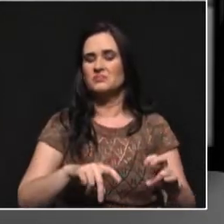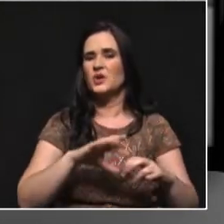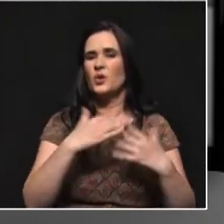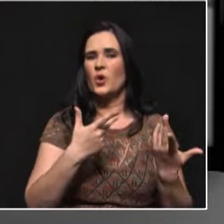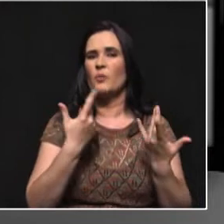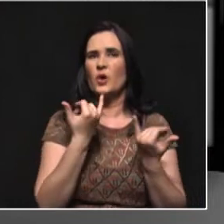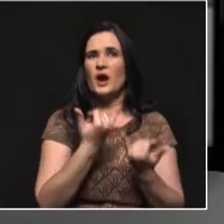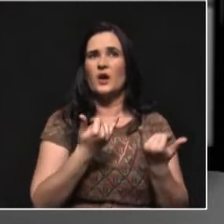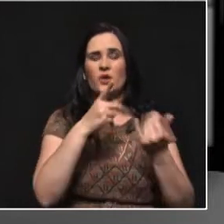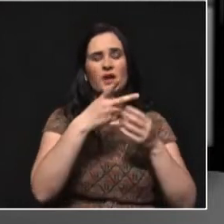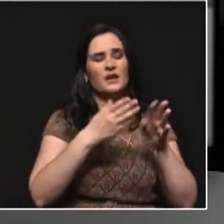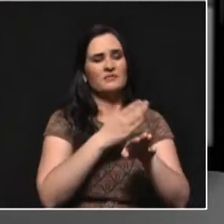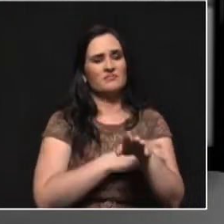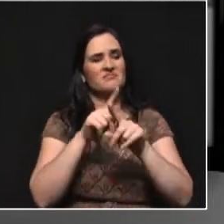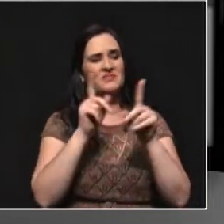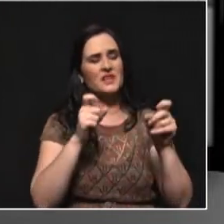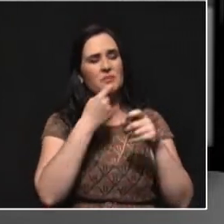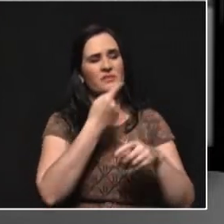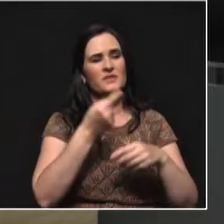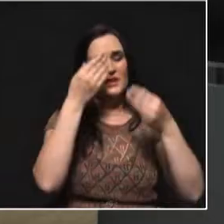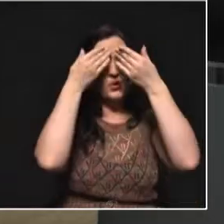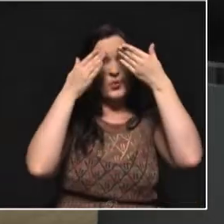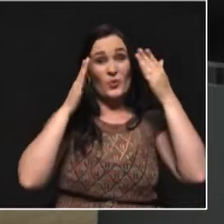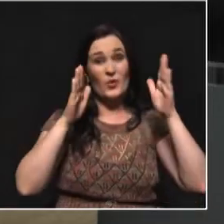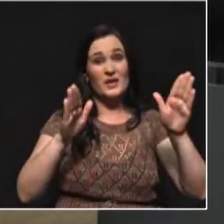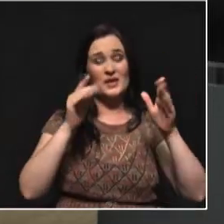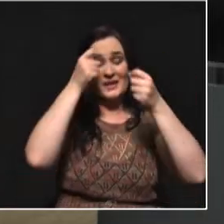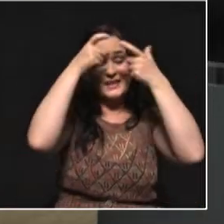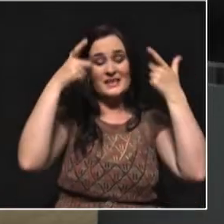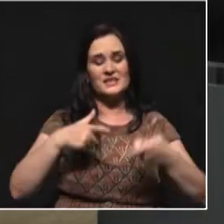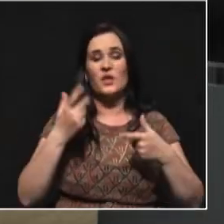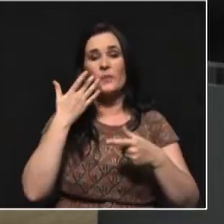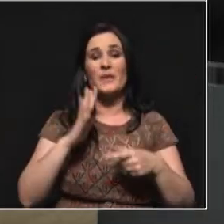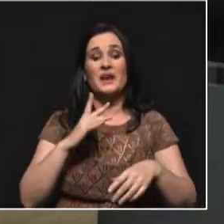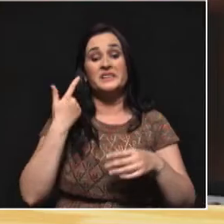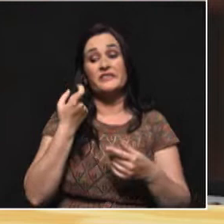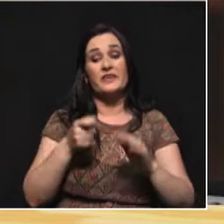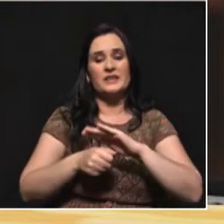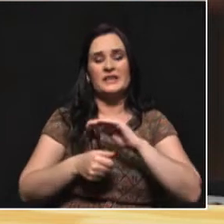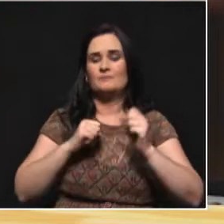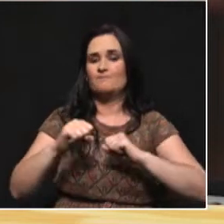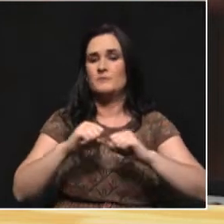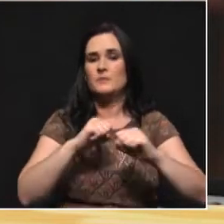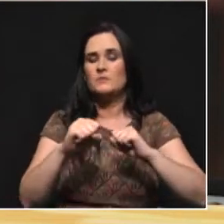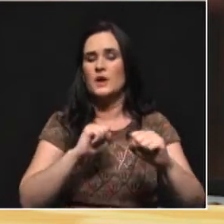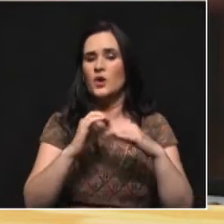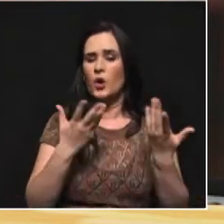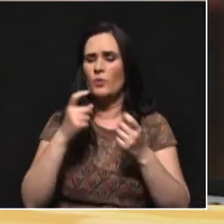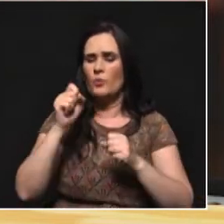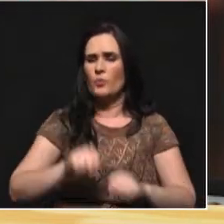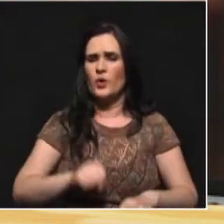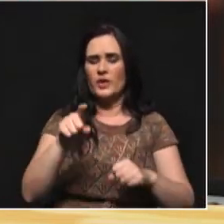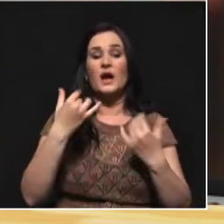en encontrar el camino de ayudarnos a formar cultura política, una opción es que el ciudadano, mucho más informado en la